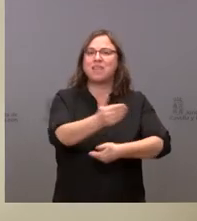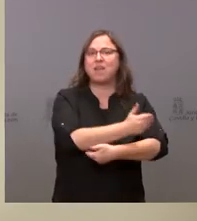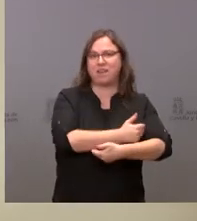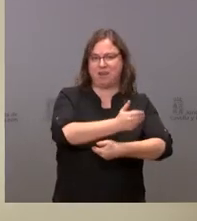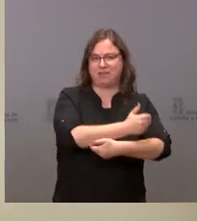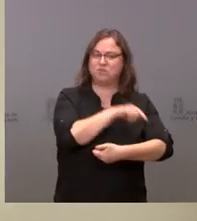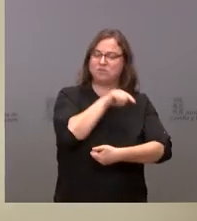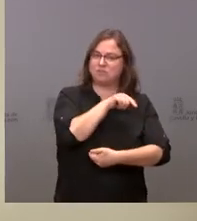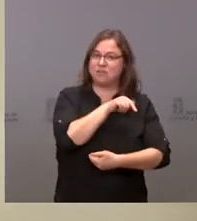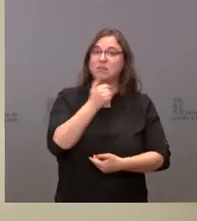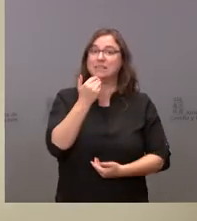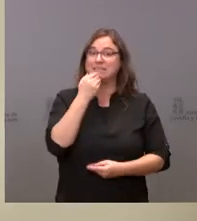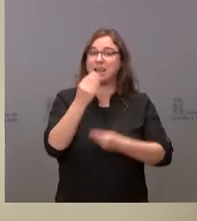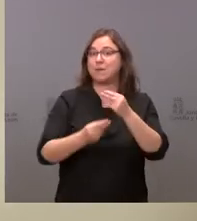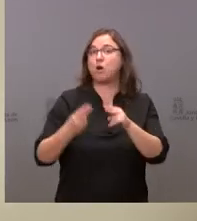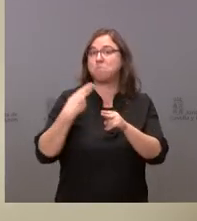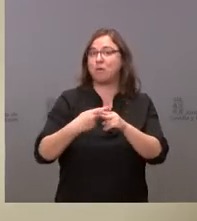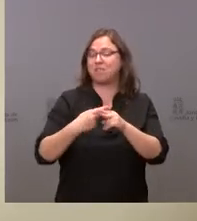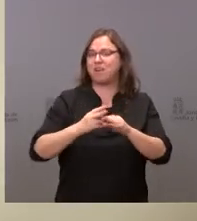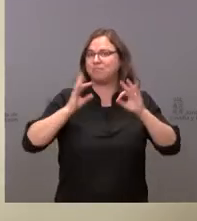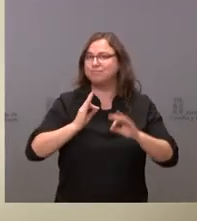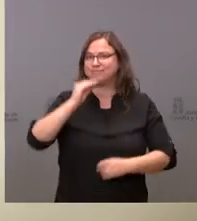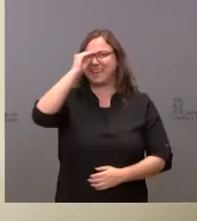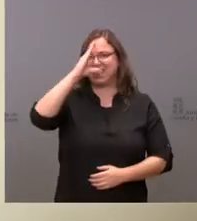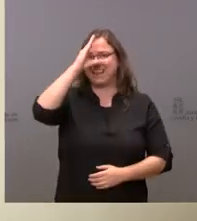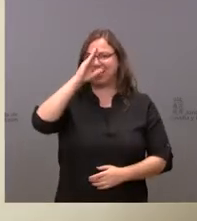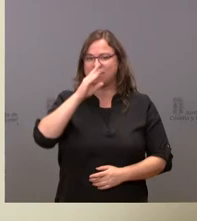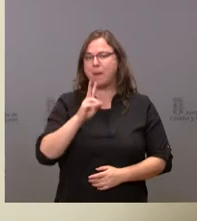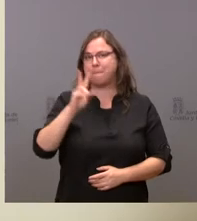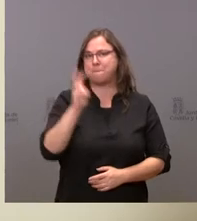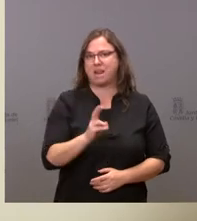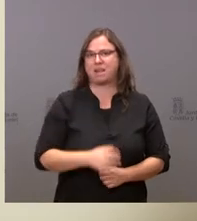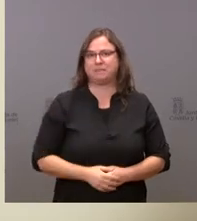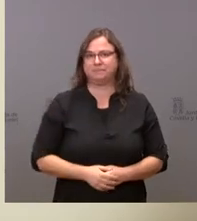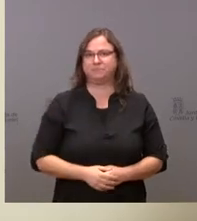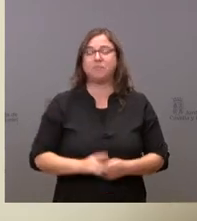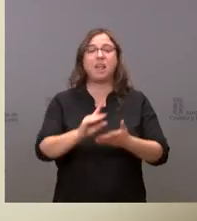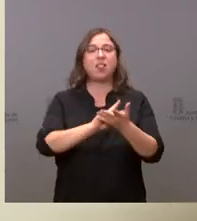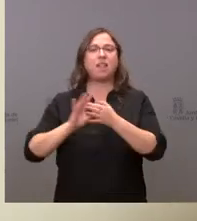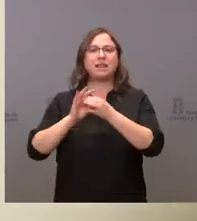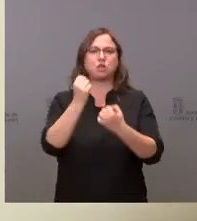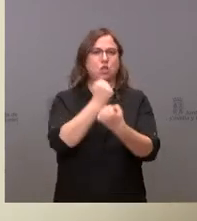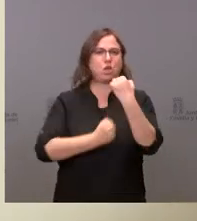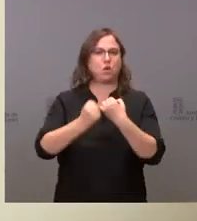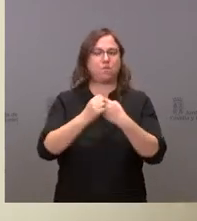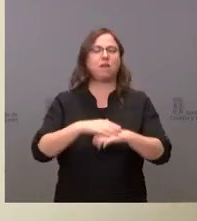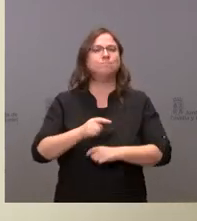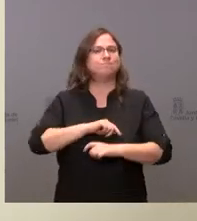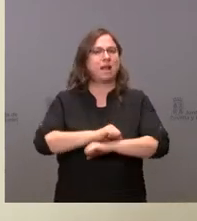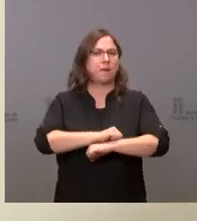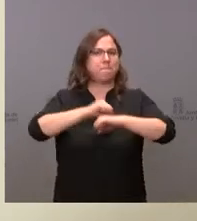ocurre es que, cuando se hace una política inteligente, las cosas funcionan. Los datos macroeconómicos sobre los que se sustentan